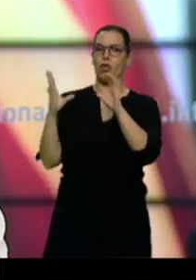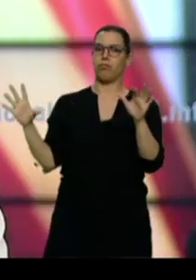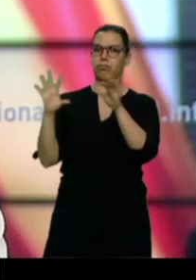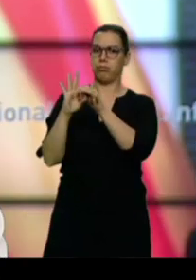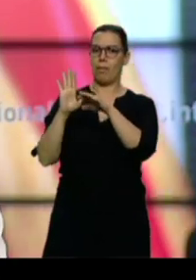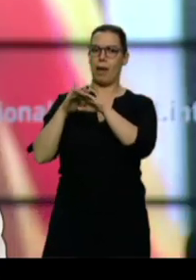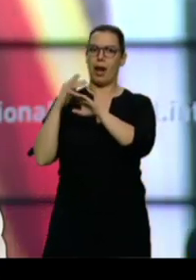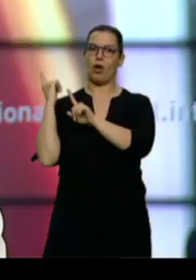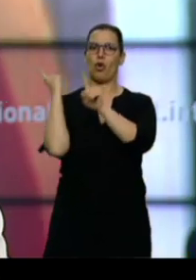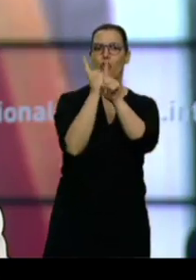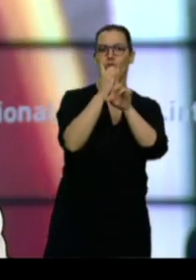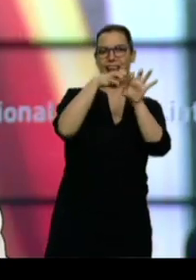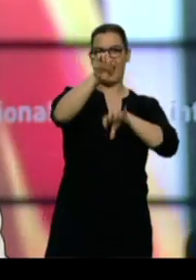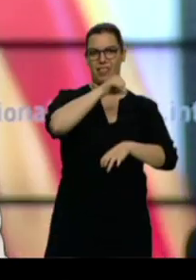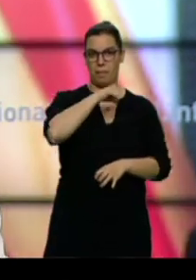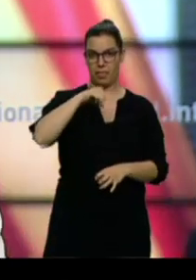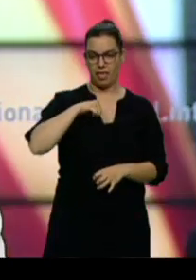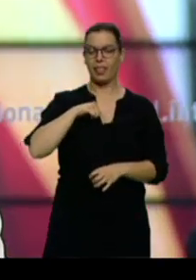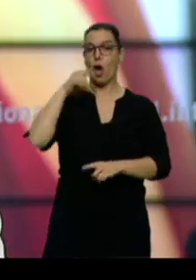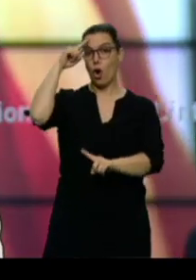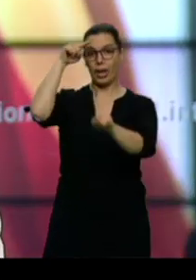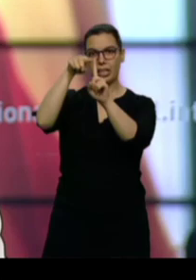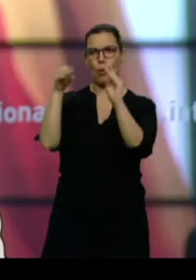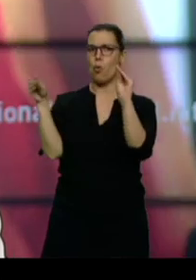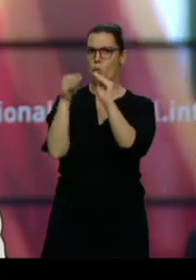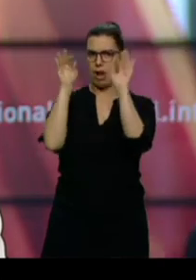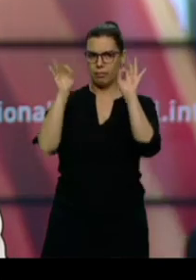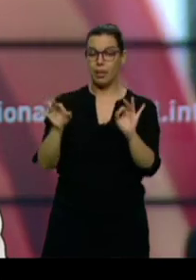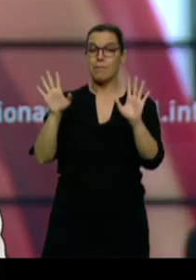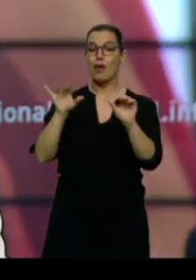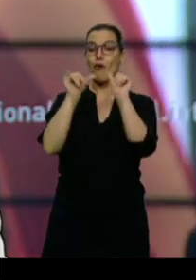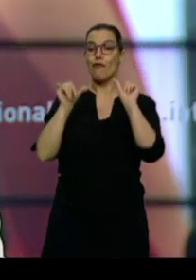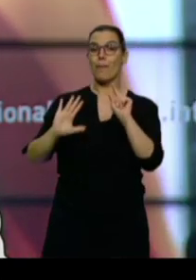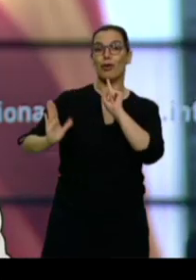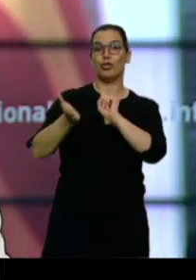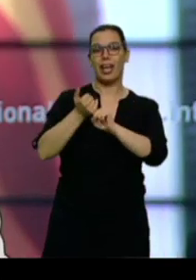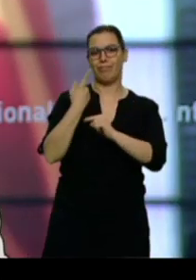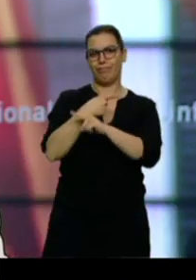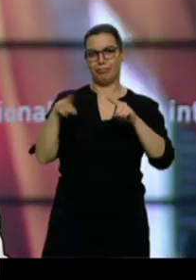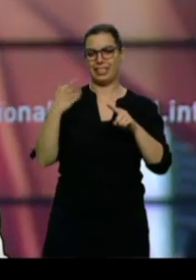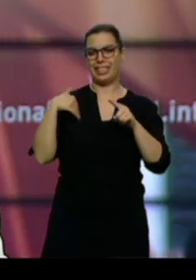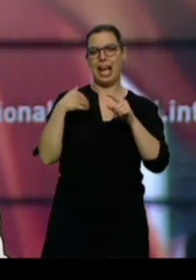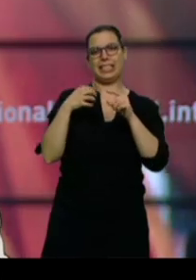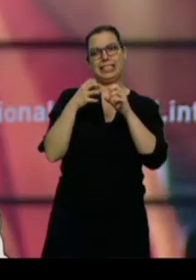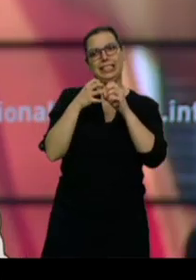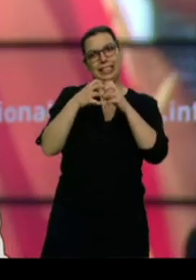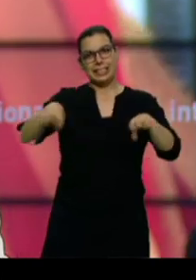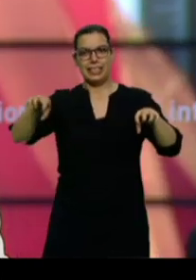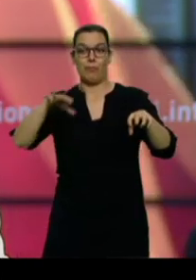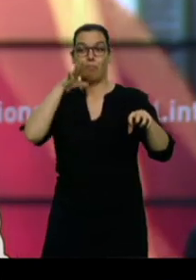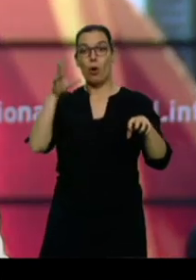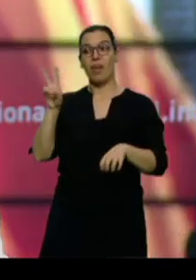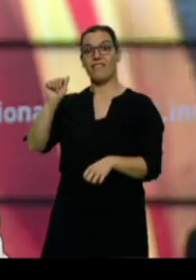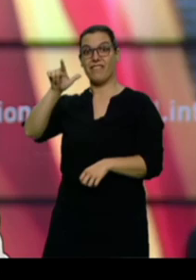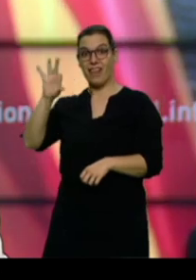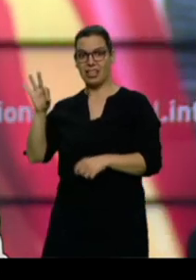comparten el objetivo, pero discrepan en el cómo. De hecho, se ha abierto la primera grieta después de que Valls haya ofrecido a sus concejales sin condiciones